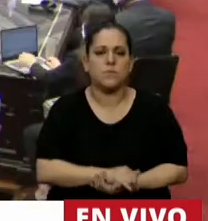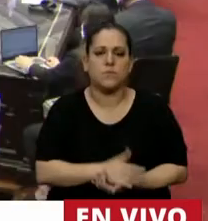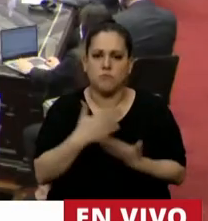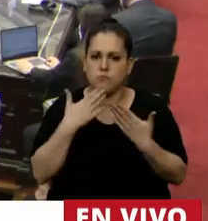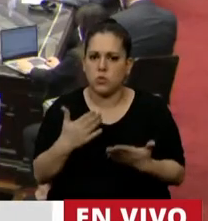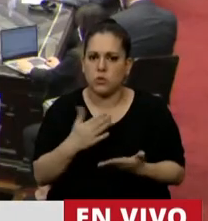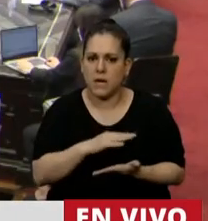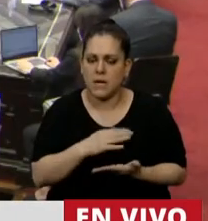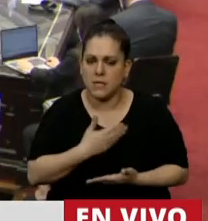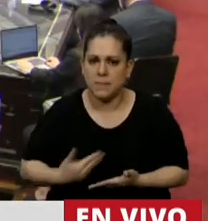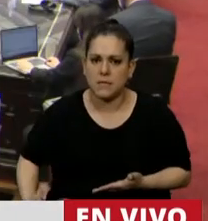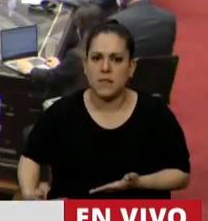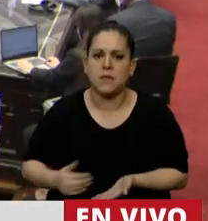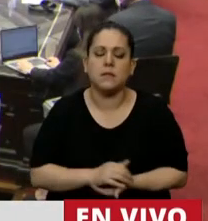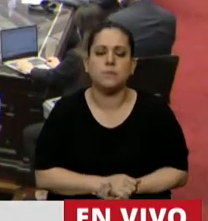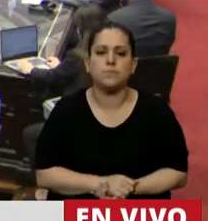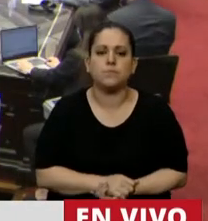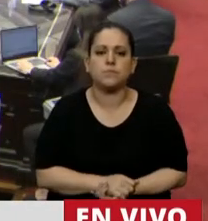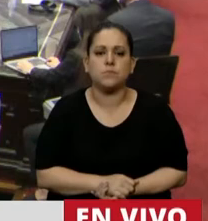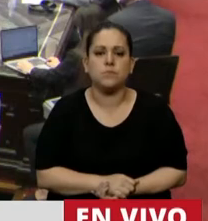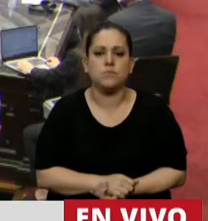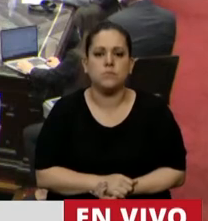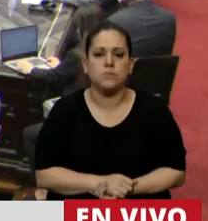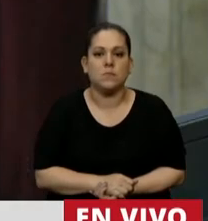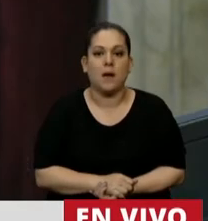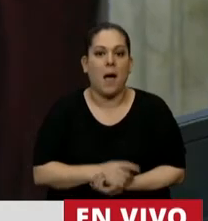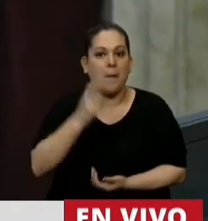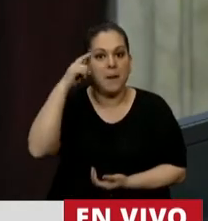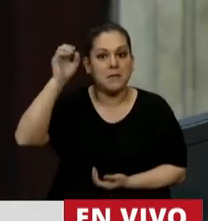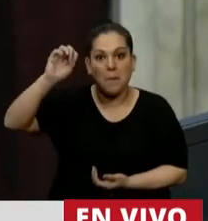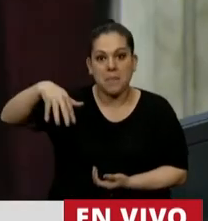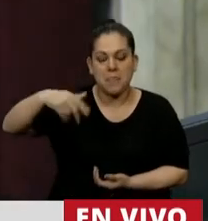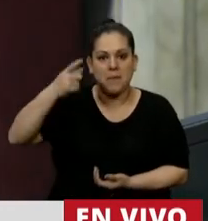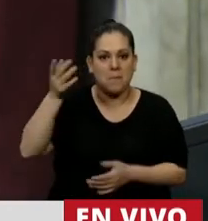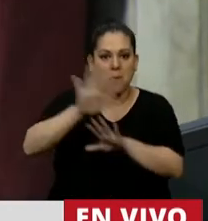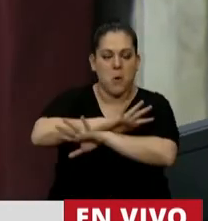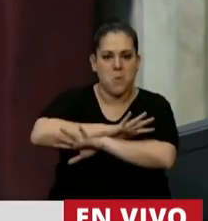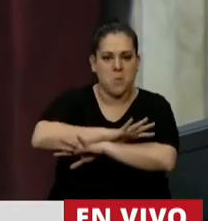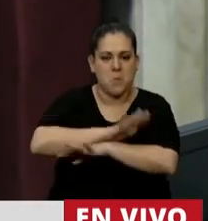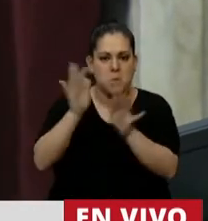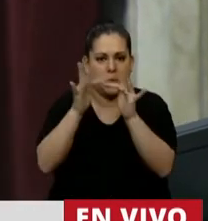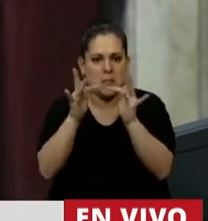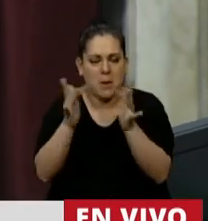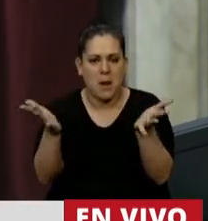Muchísimas gracias, señor presidente. Gracias. Pensé que estaba en el recinto, lo había visto antes en el recinto.